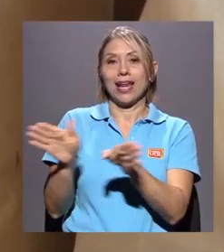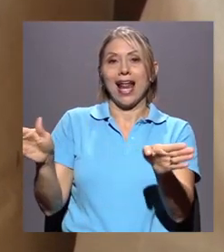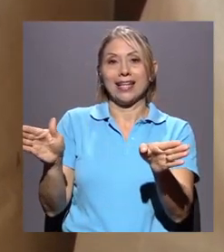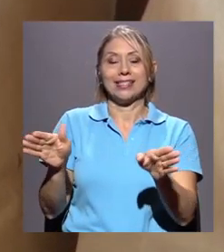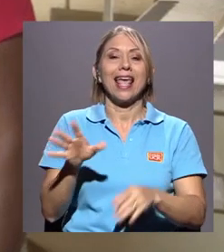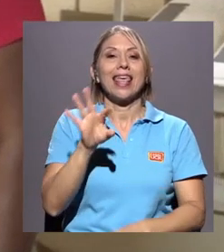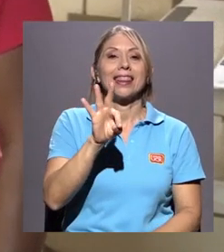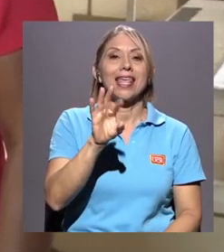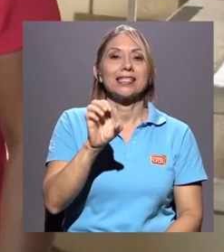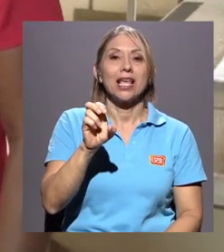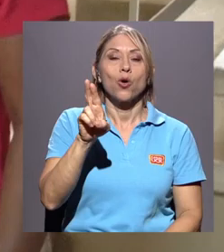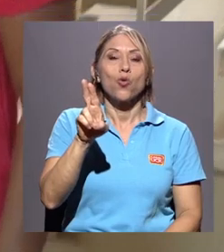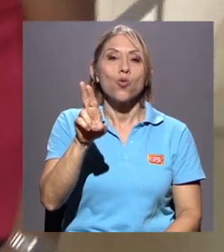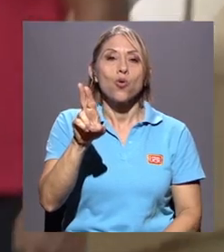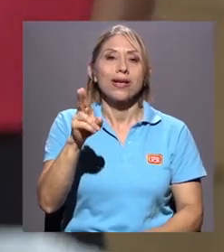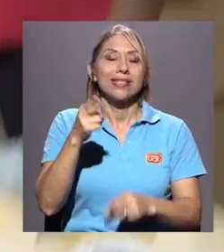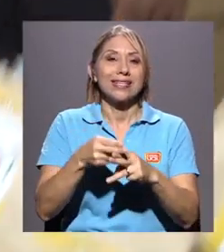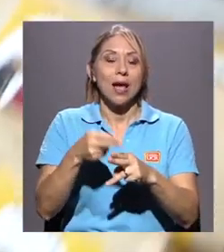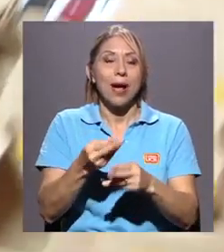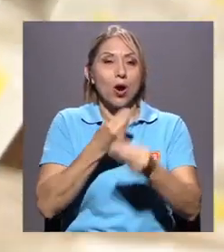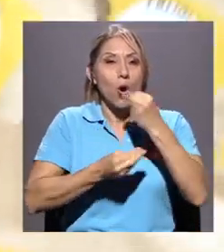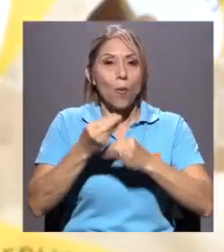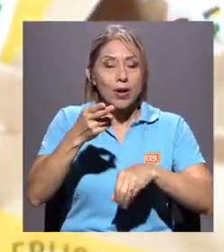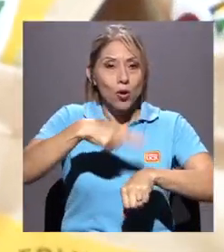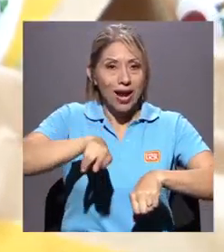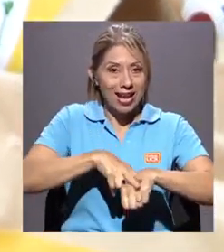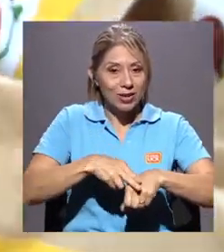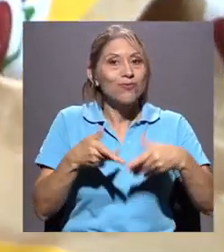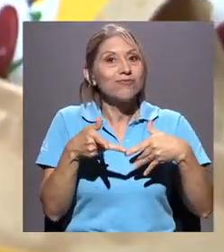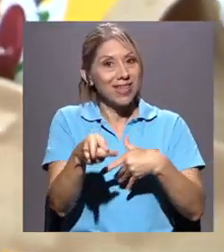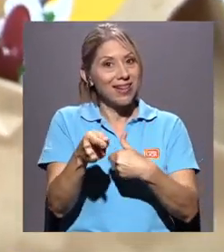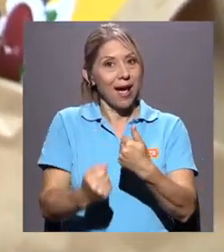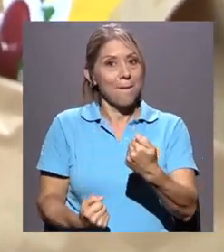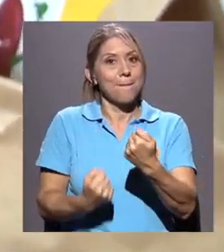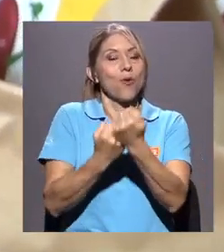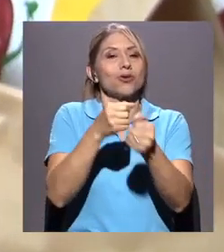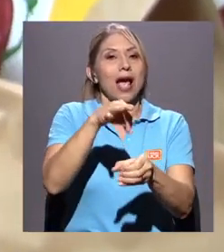Orgánico. Y es el séptimo evento que apoya a productores nacionales.